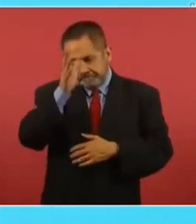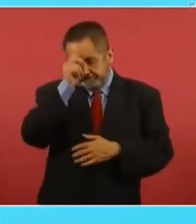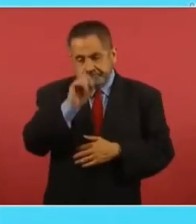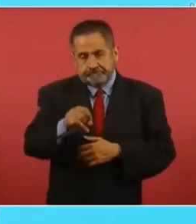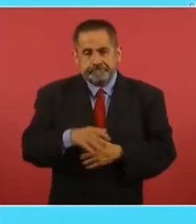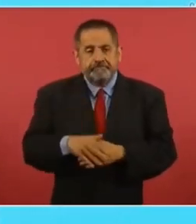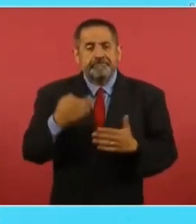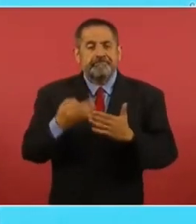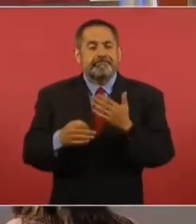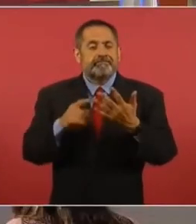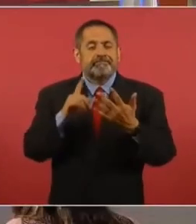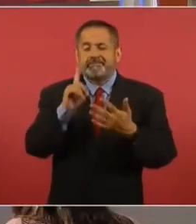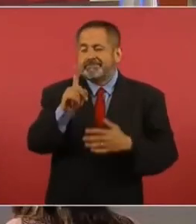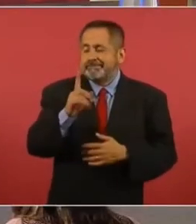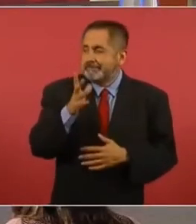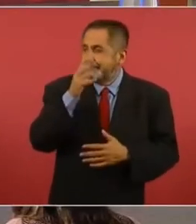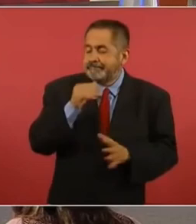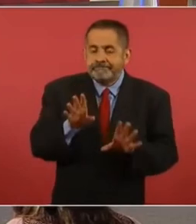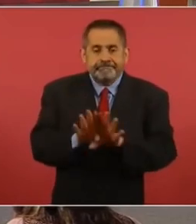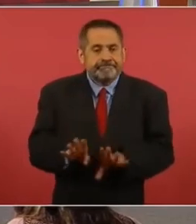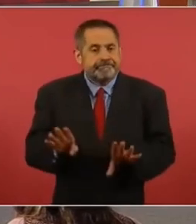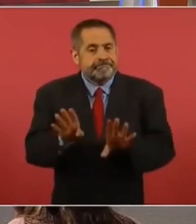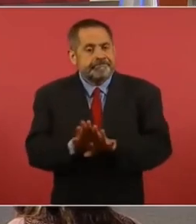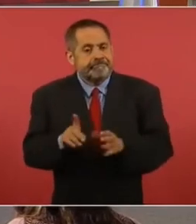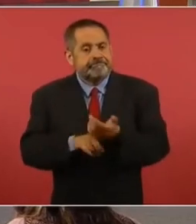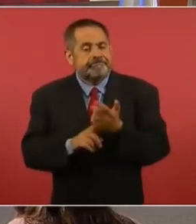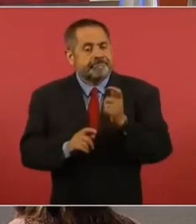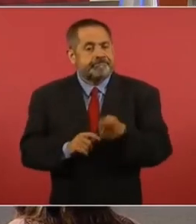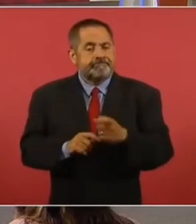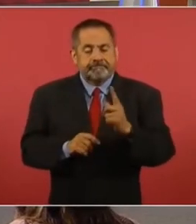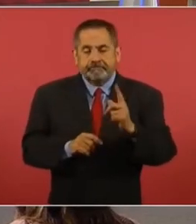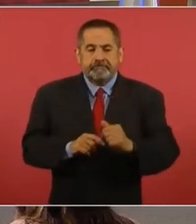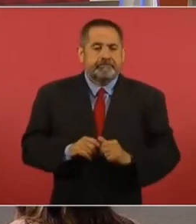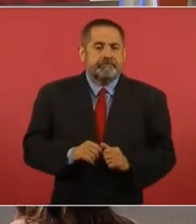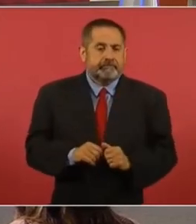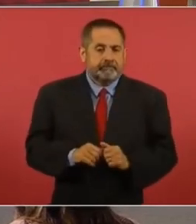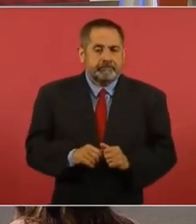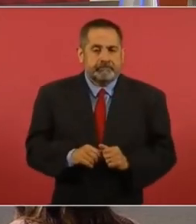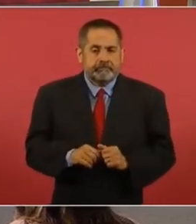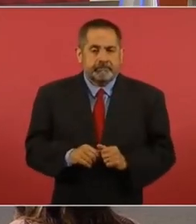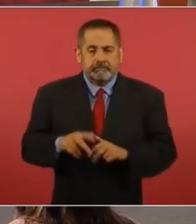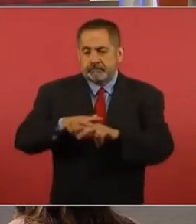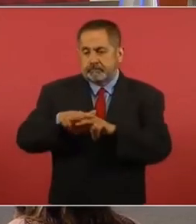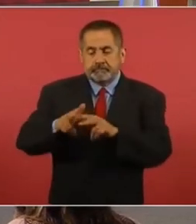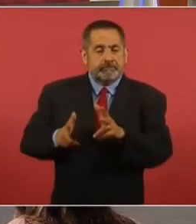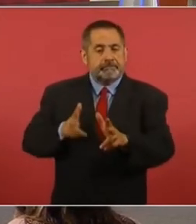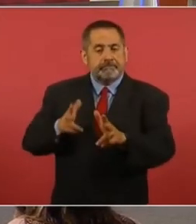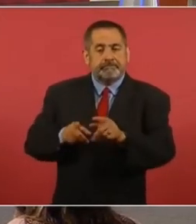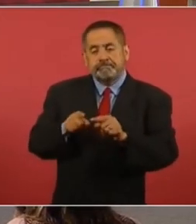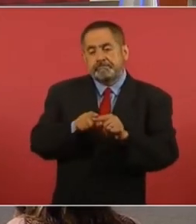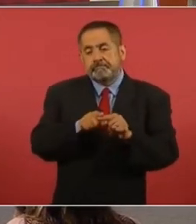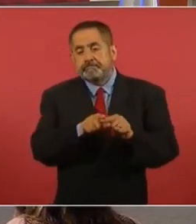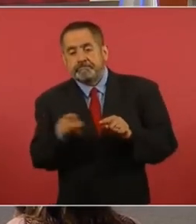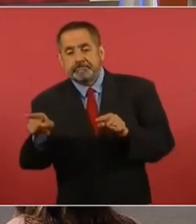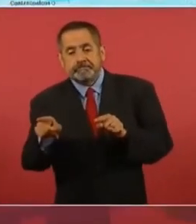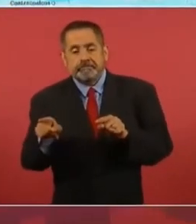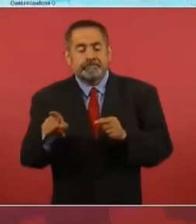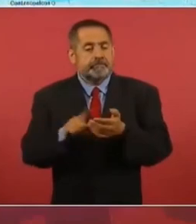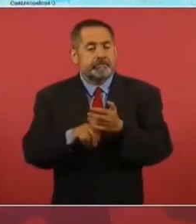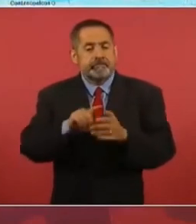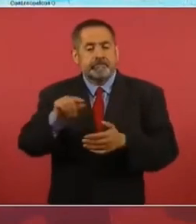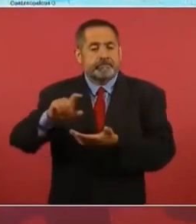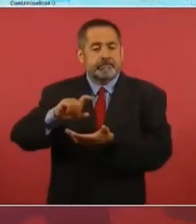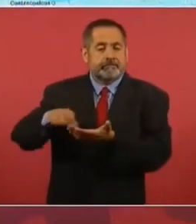pendiente de resolver el tren, desviación en